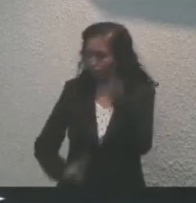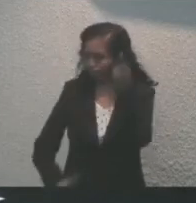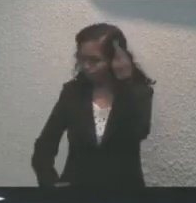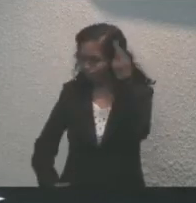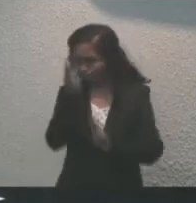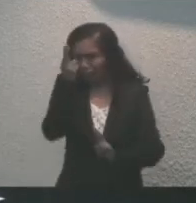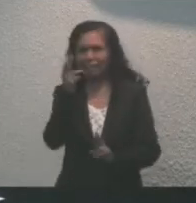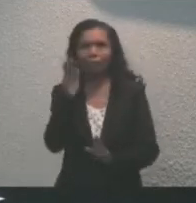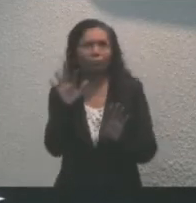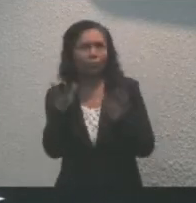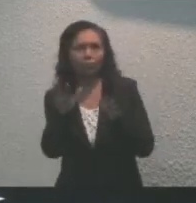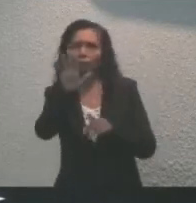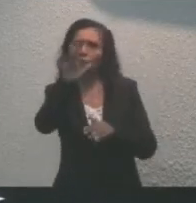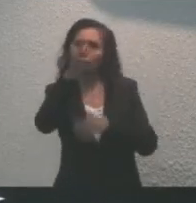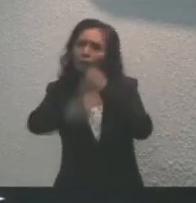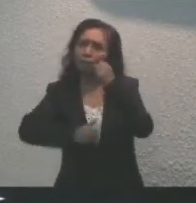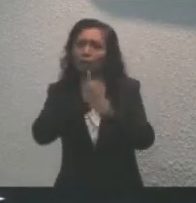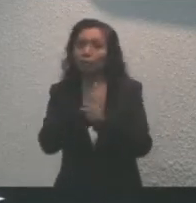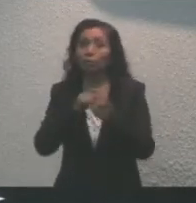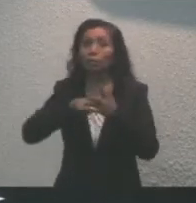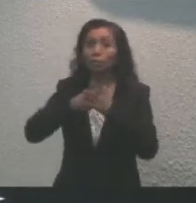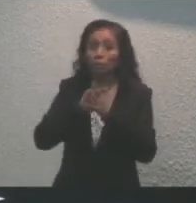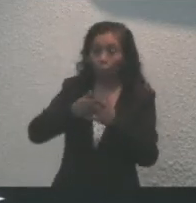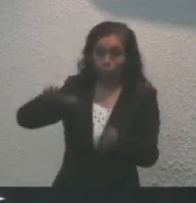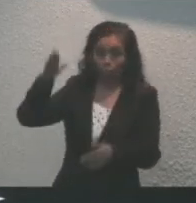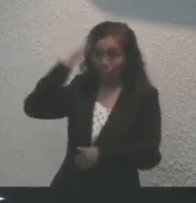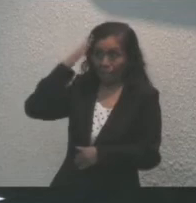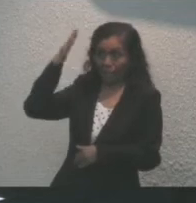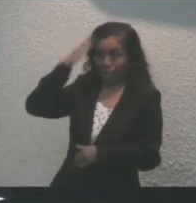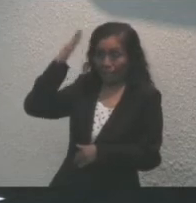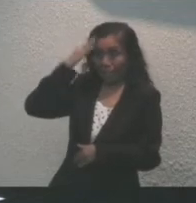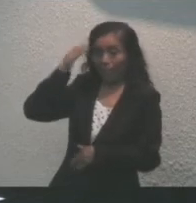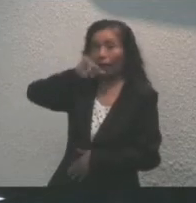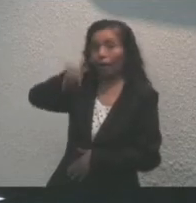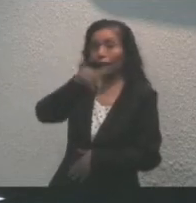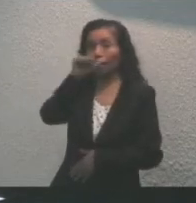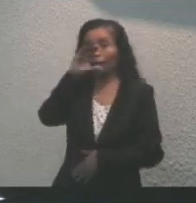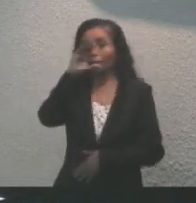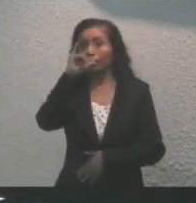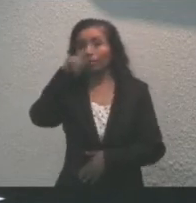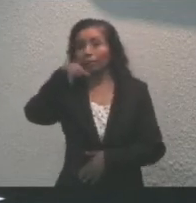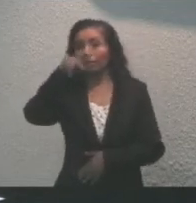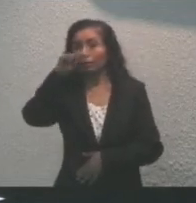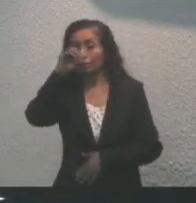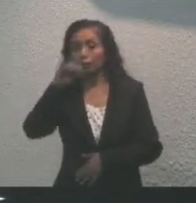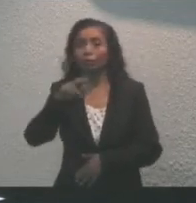más de 50 años e inició bajo el liderazgo de Jacinto Padman, Manuel Antonio Alli y Cecilio Chi.